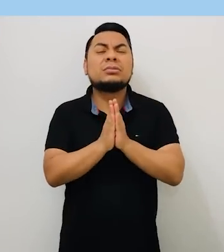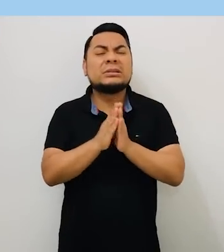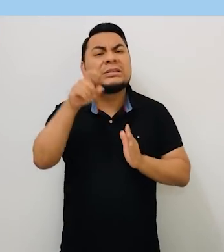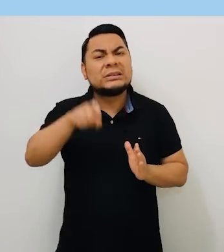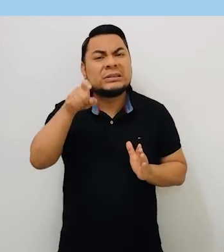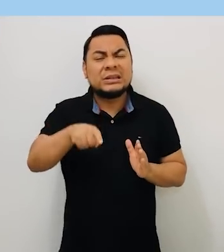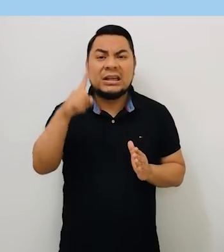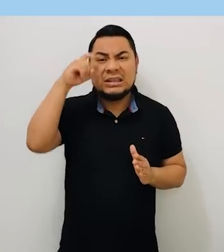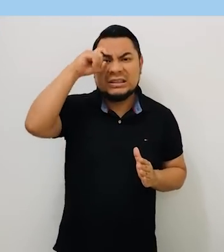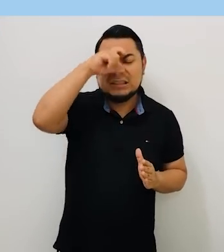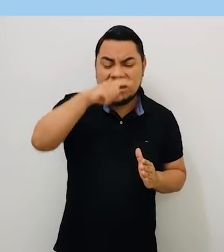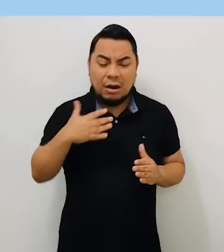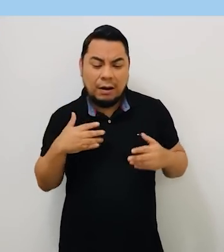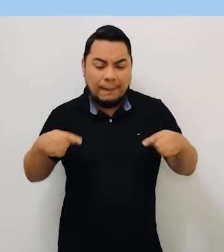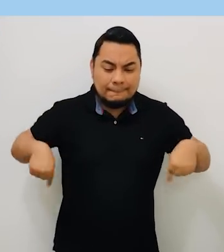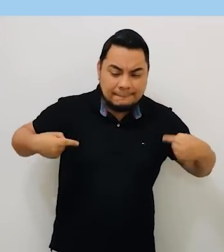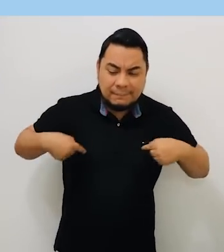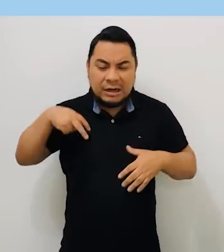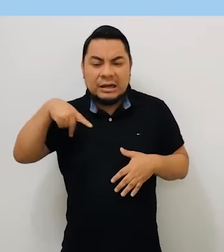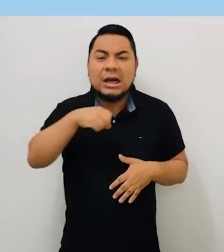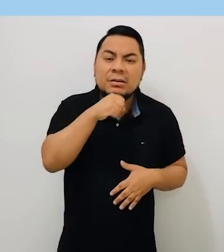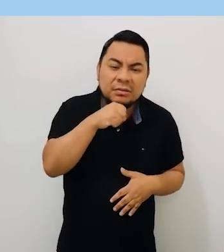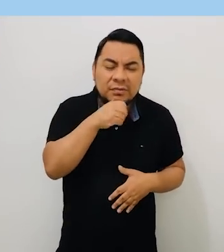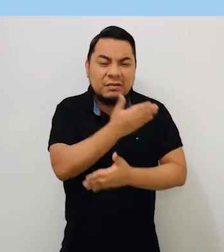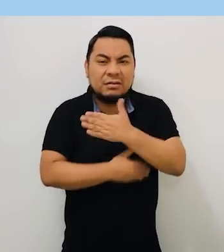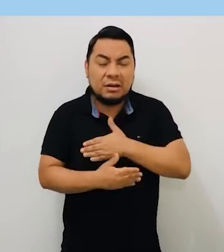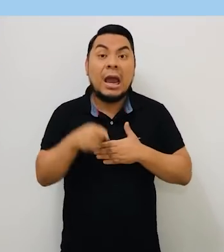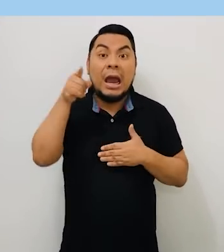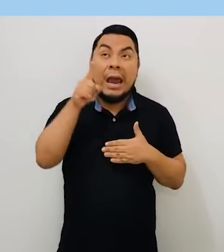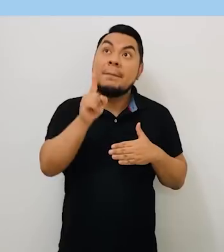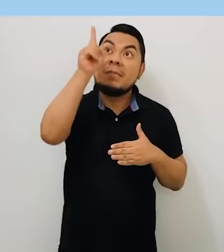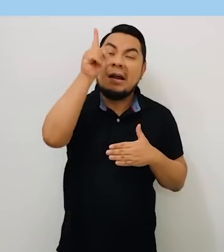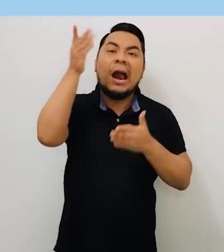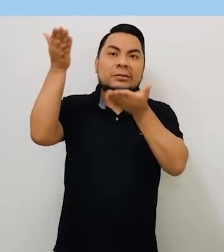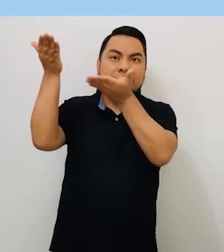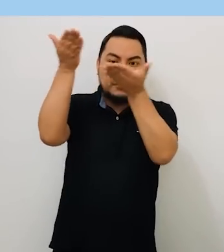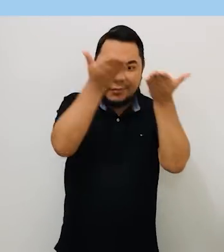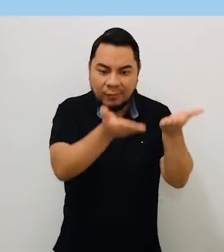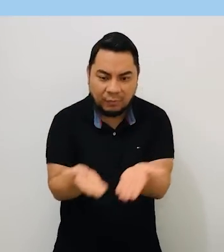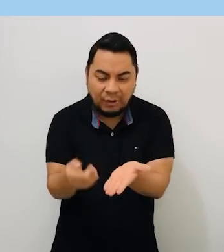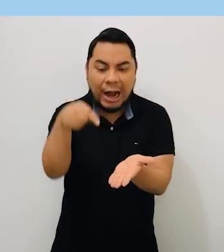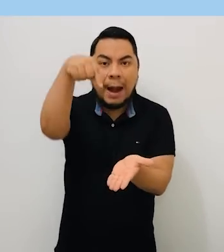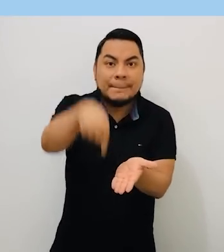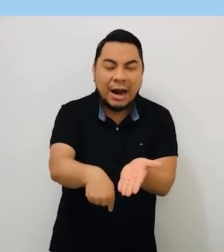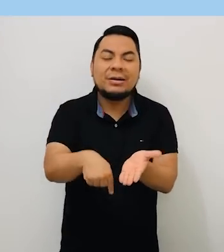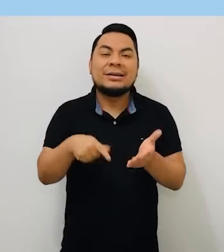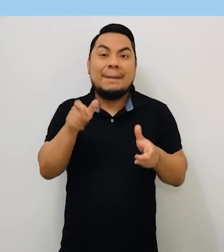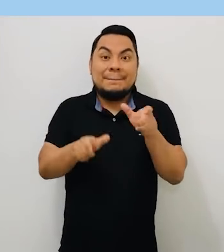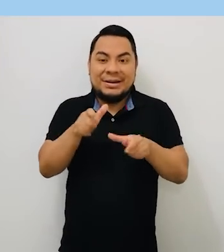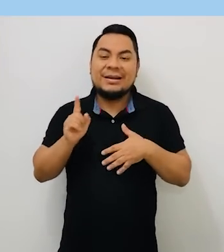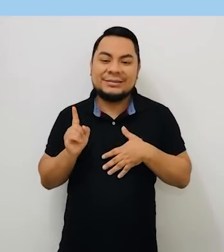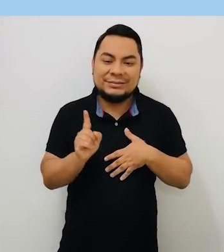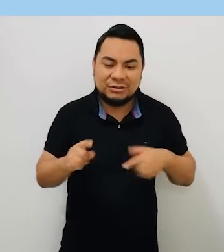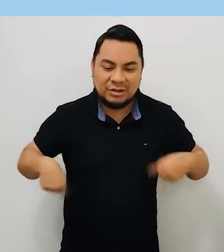una electora o un elector, con dificultad para movilizarse, la mesa deberá trasladarse con el material electoral necesario